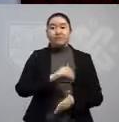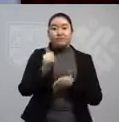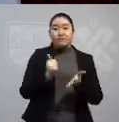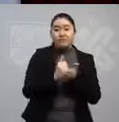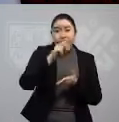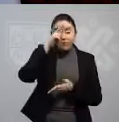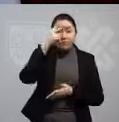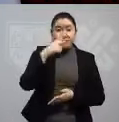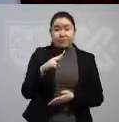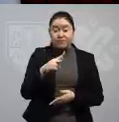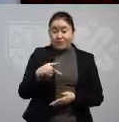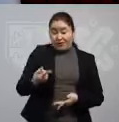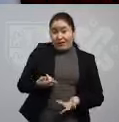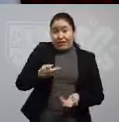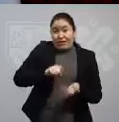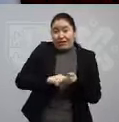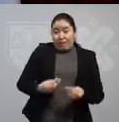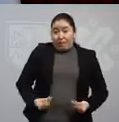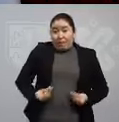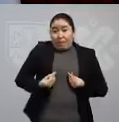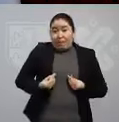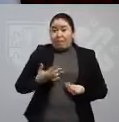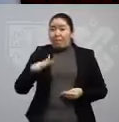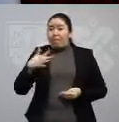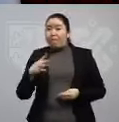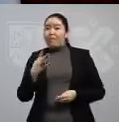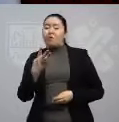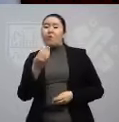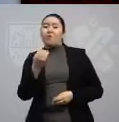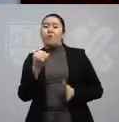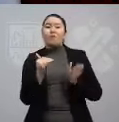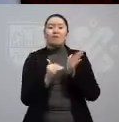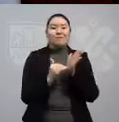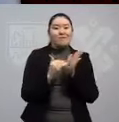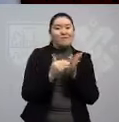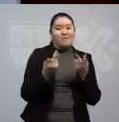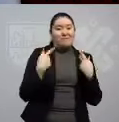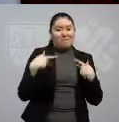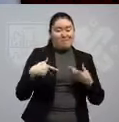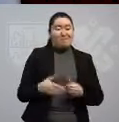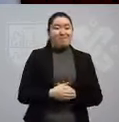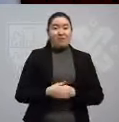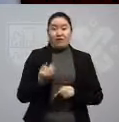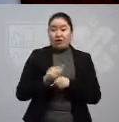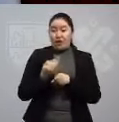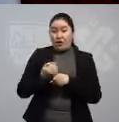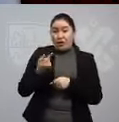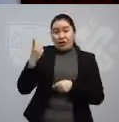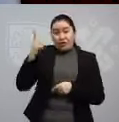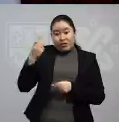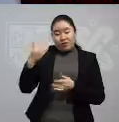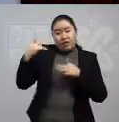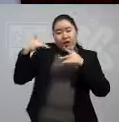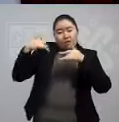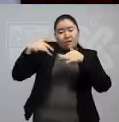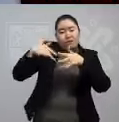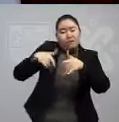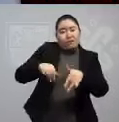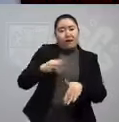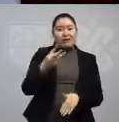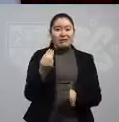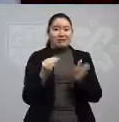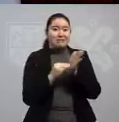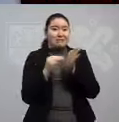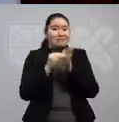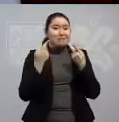En la Ciudad de México vivimos casi 9 millones de habitantes y en esta época nos visitan alrededor de